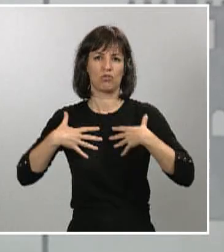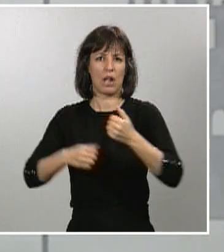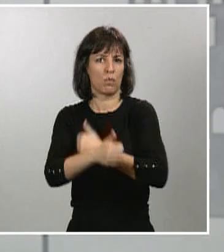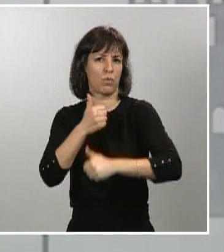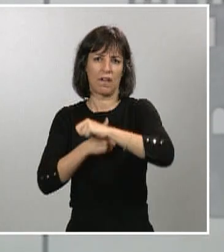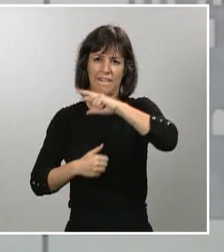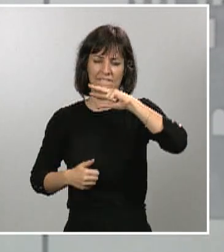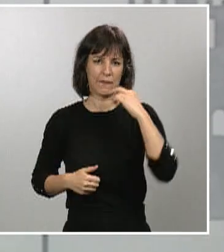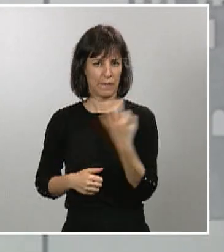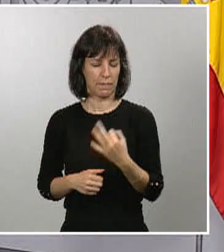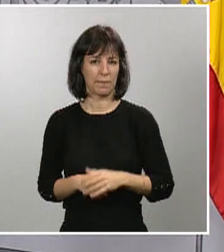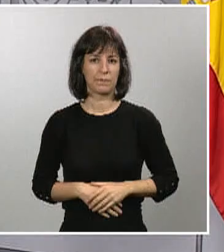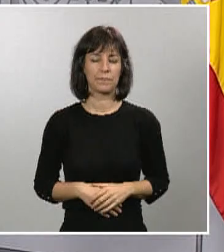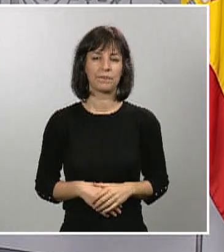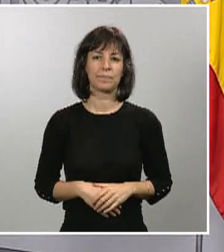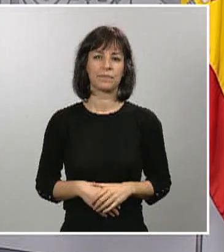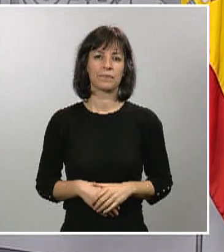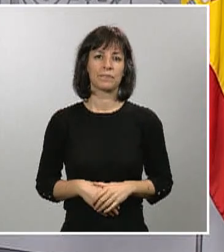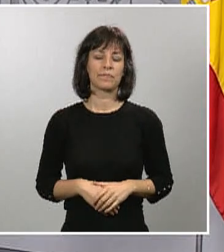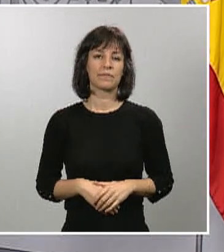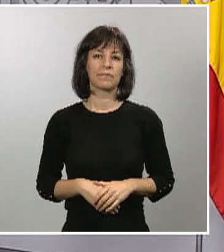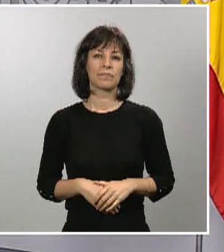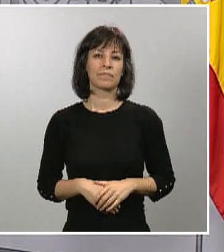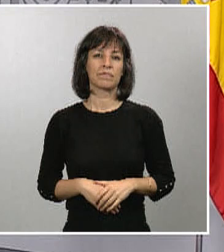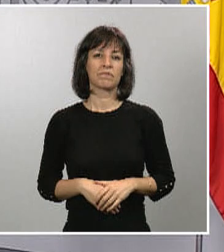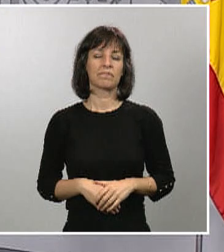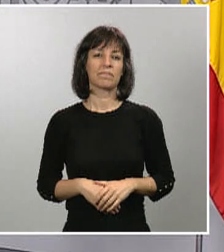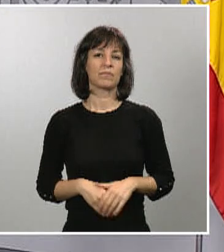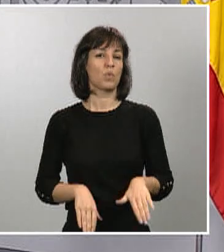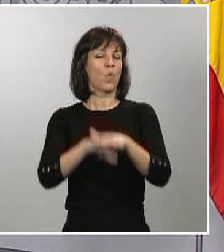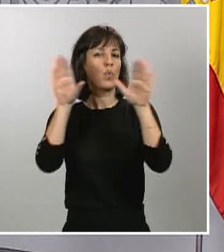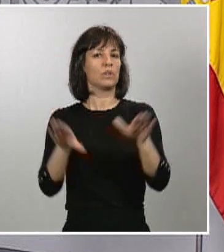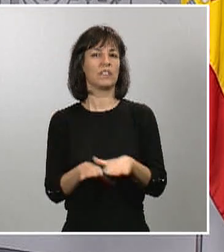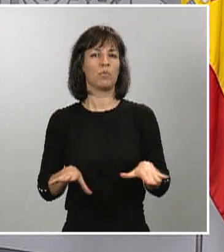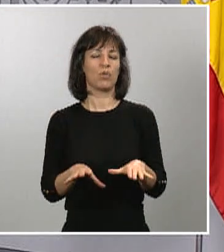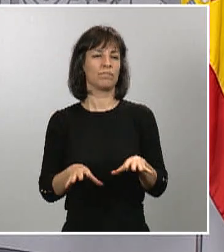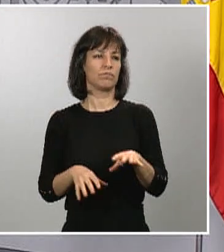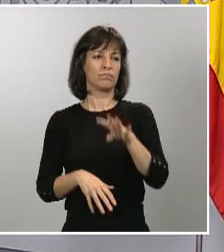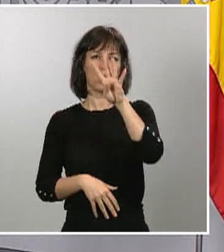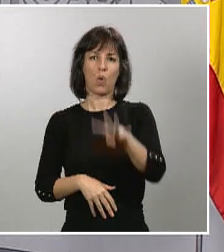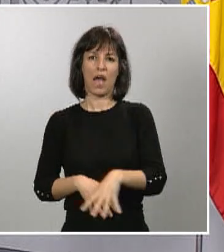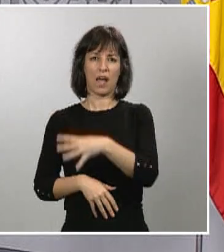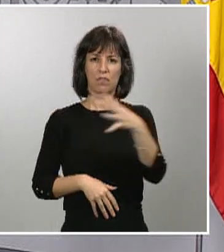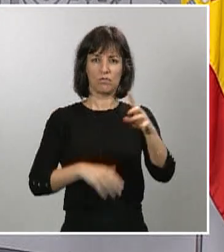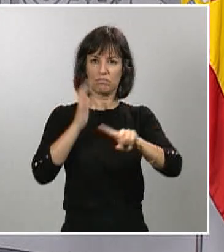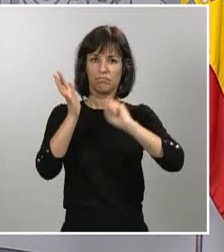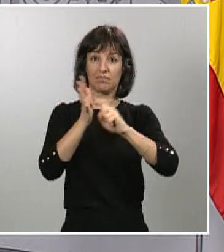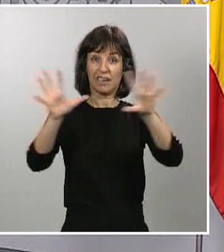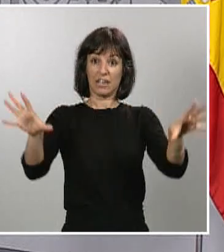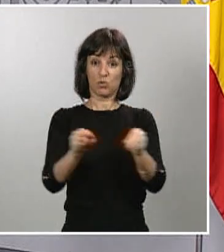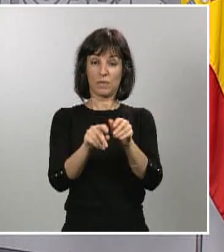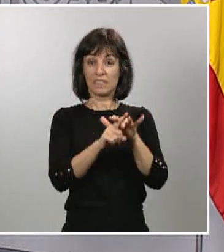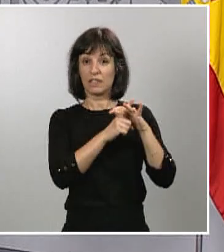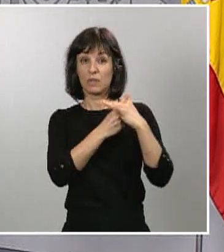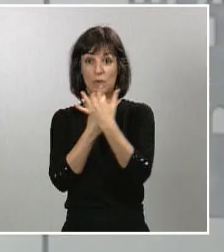rápidamente el cuadro, si me permiten, cuadro integral, el resumen de situación que tenemos a